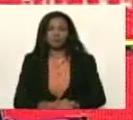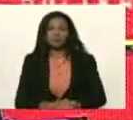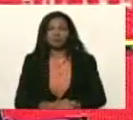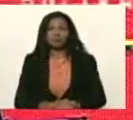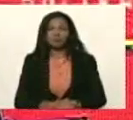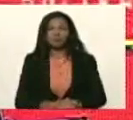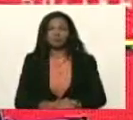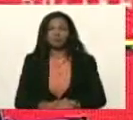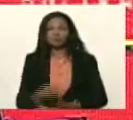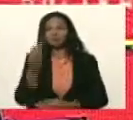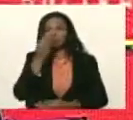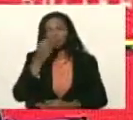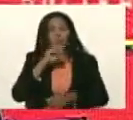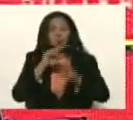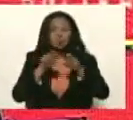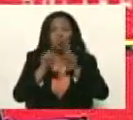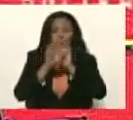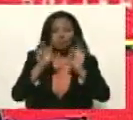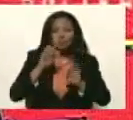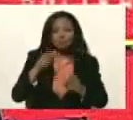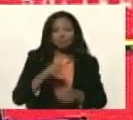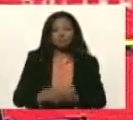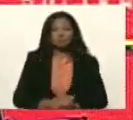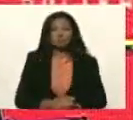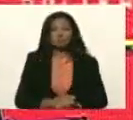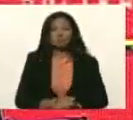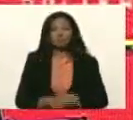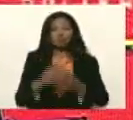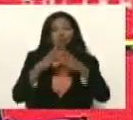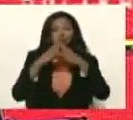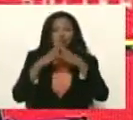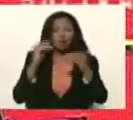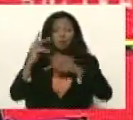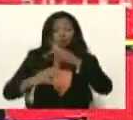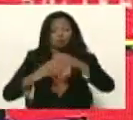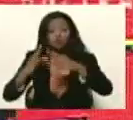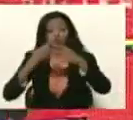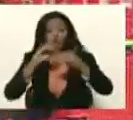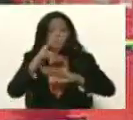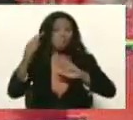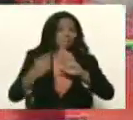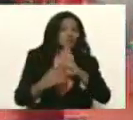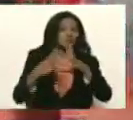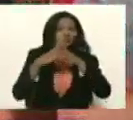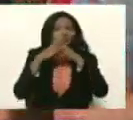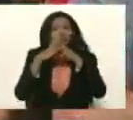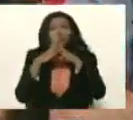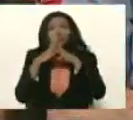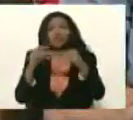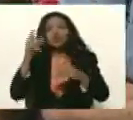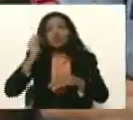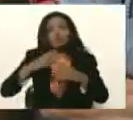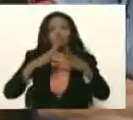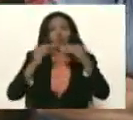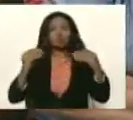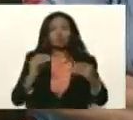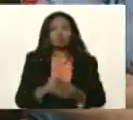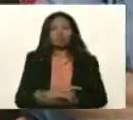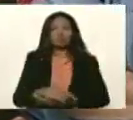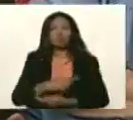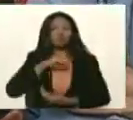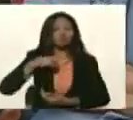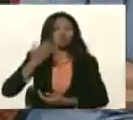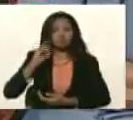la comida todo producirlo todo todo es que todo podemos todo tenemos la